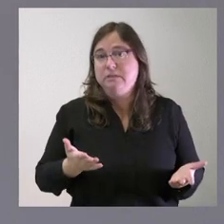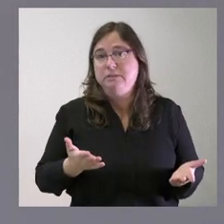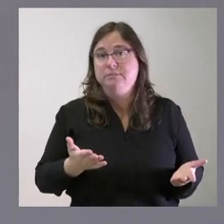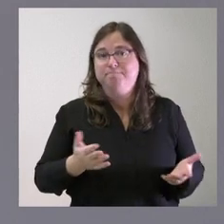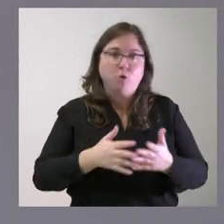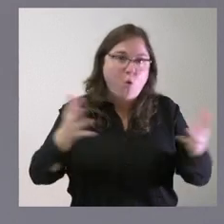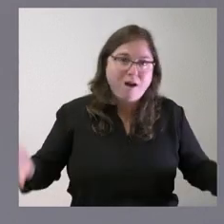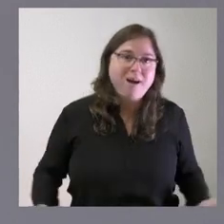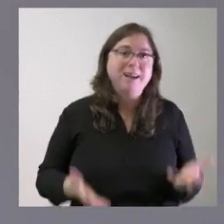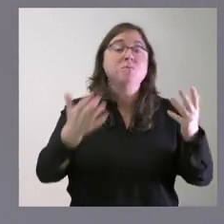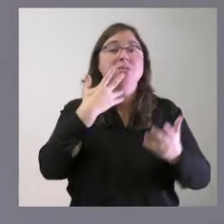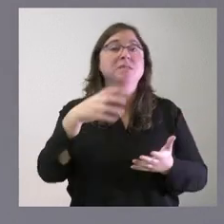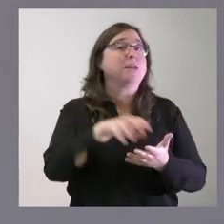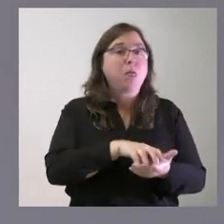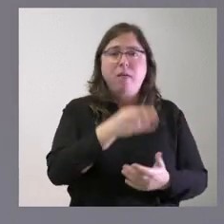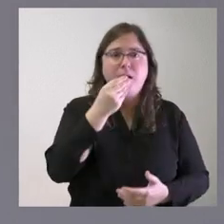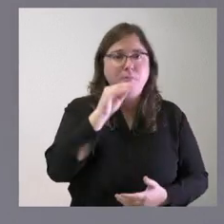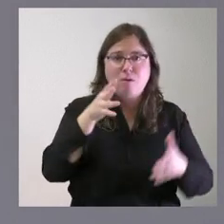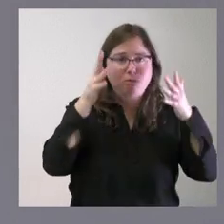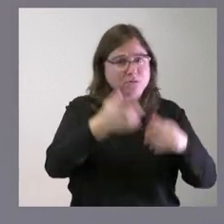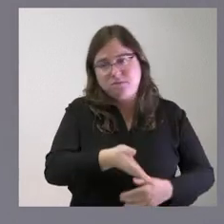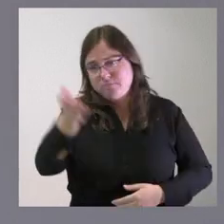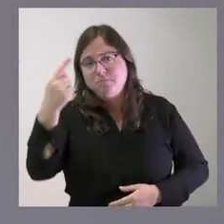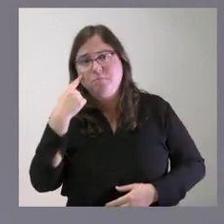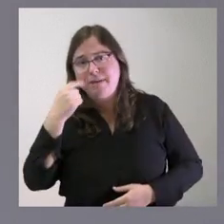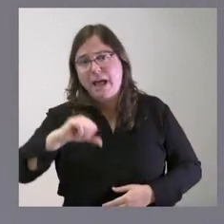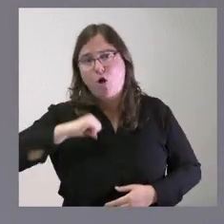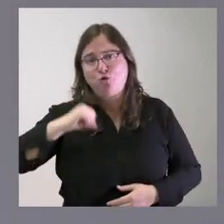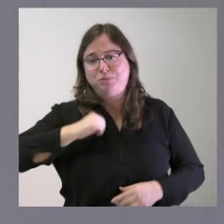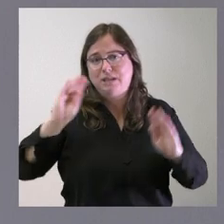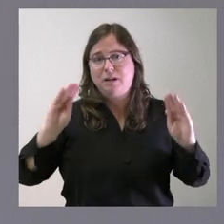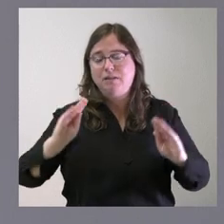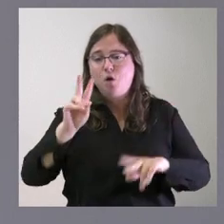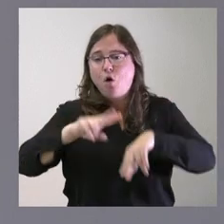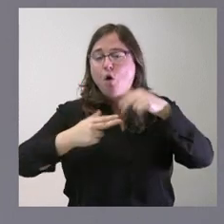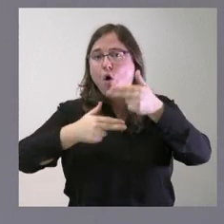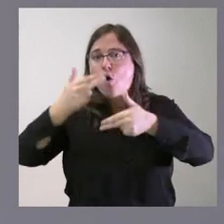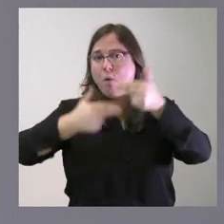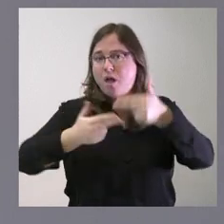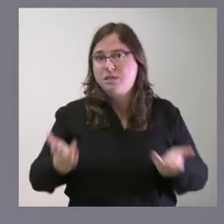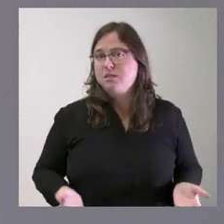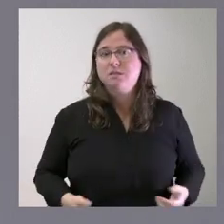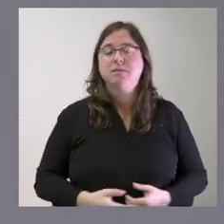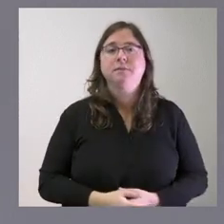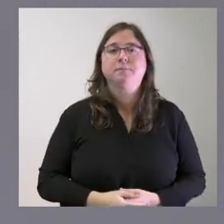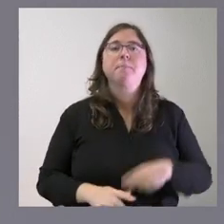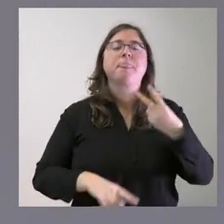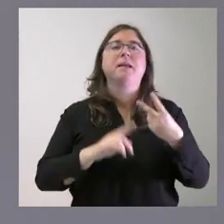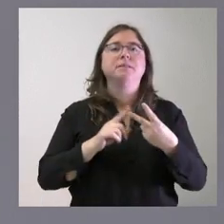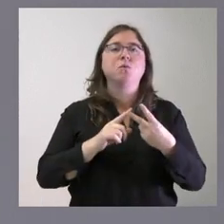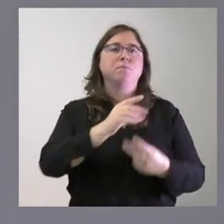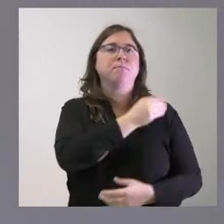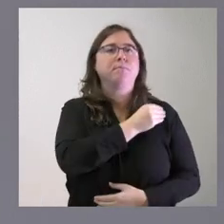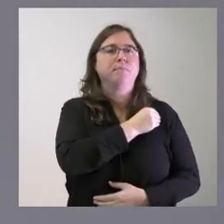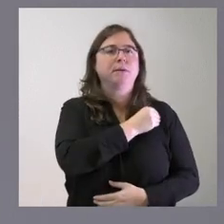animo a quien tenga algunas dudas que lo mejor es que vaya a ver las obras del hospital que se están haciendo y que se están haciendo a buen ritmo segundo planteaba usted